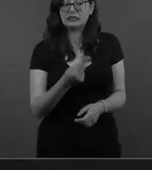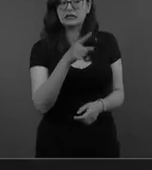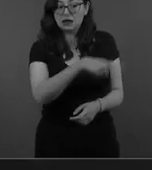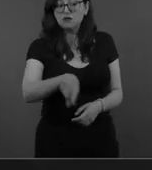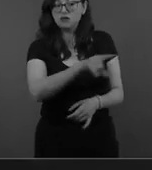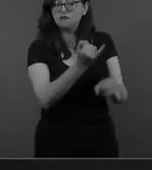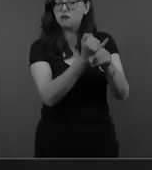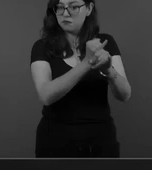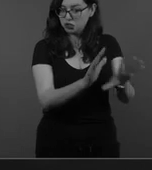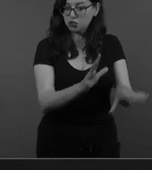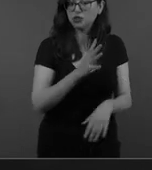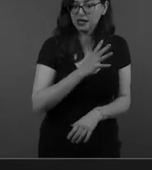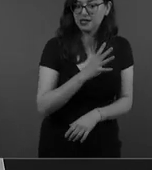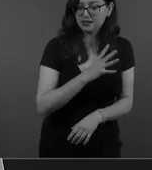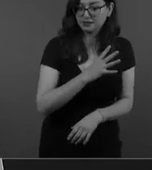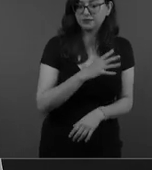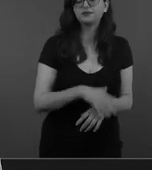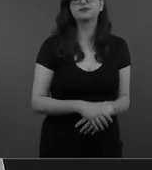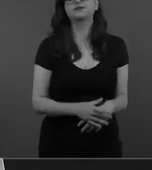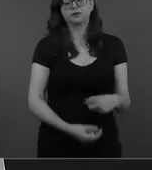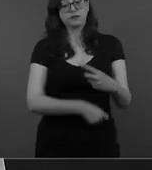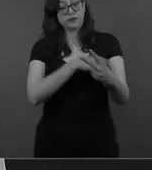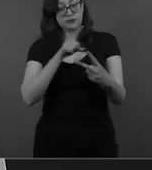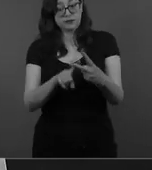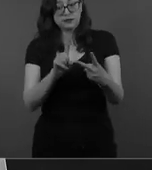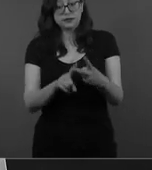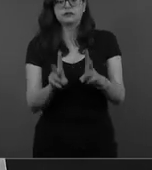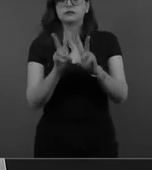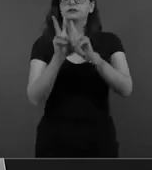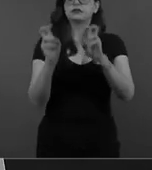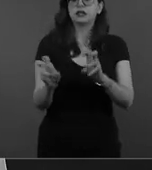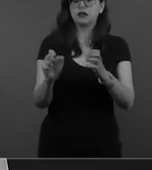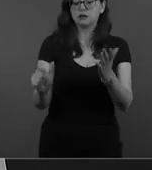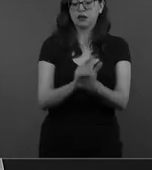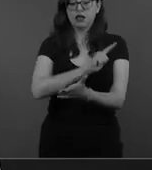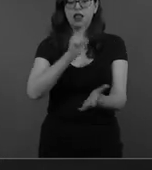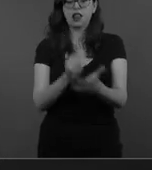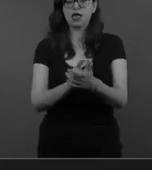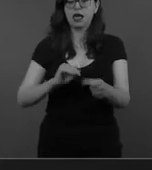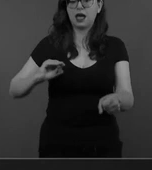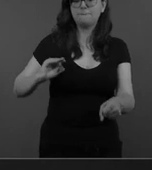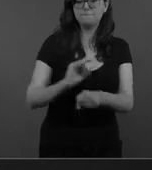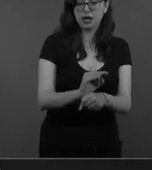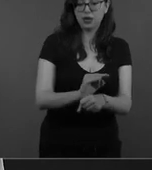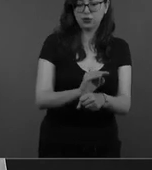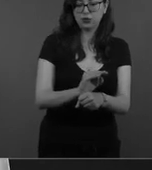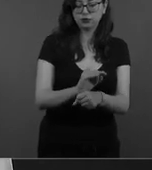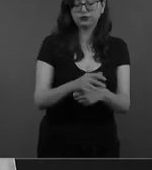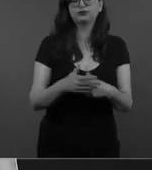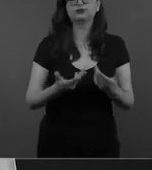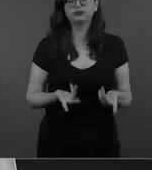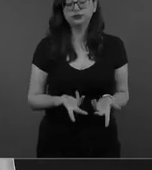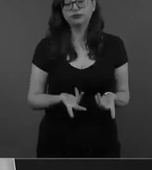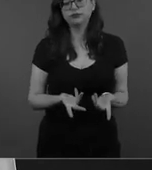con una reforma a la ley de amparo, está relacionada con esta